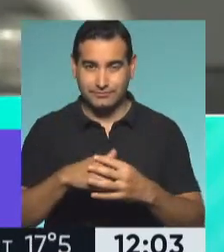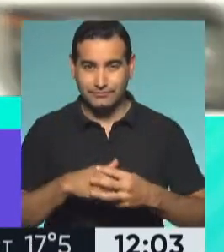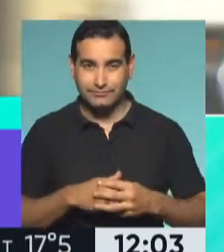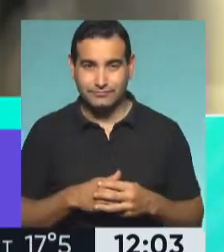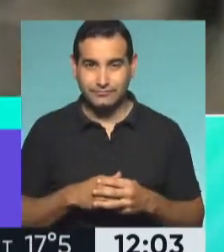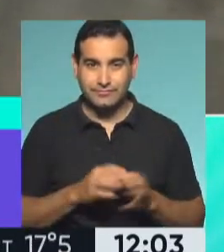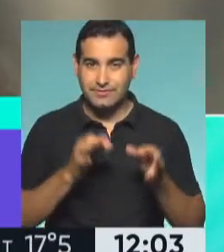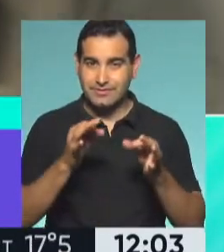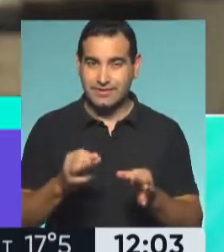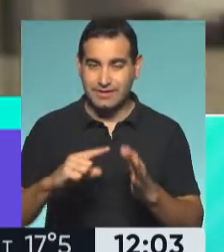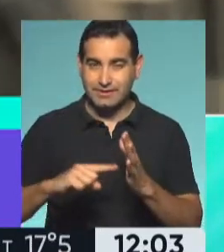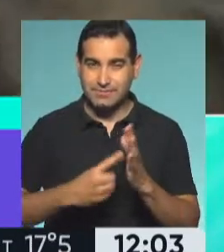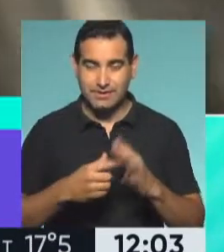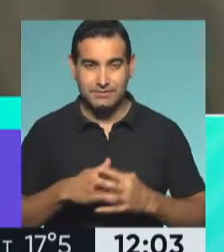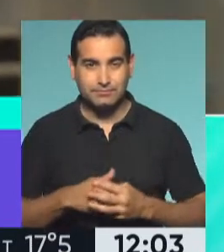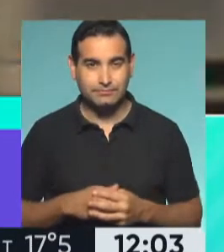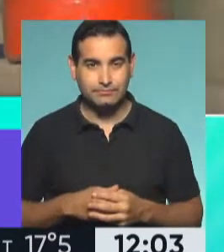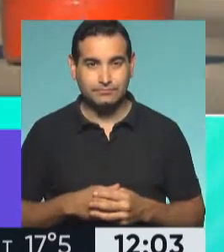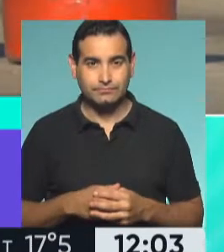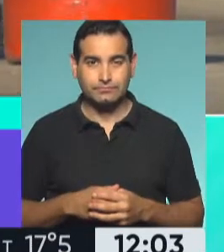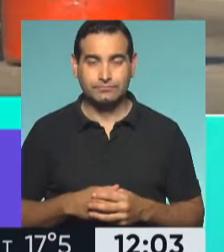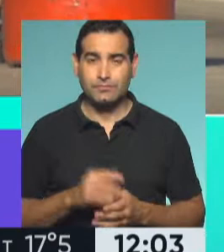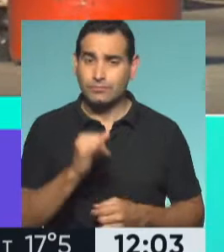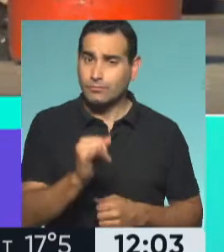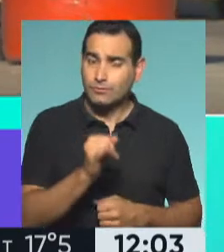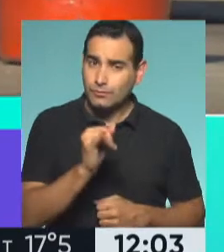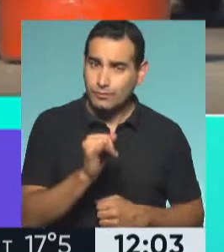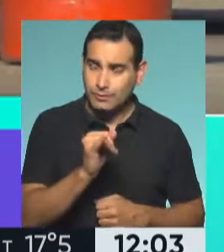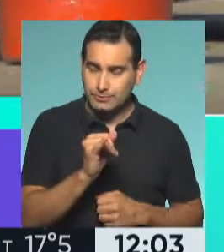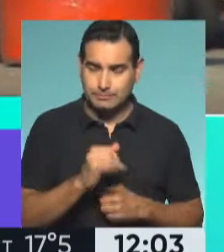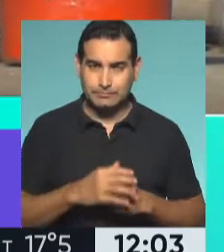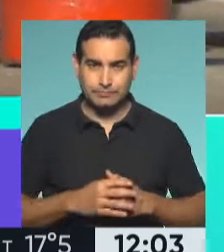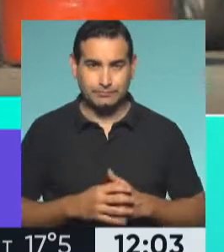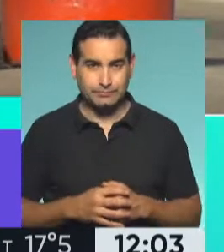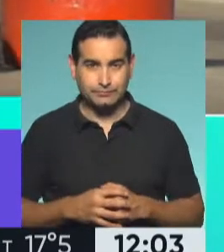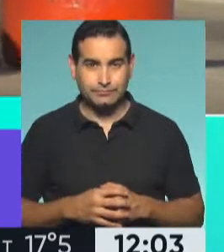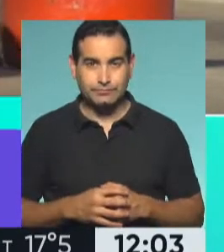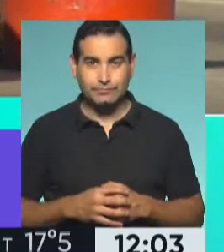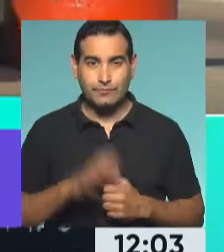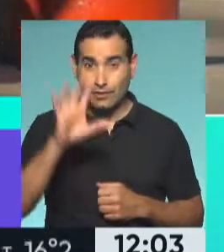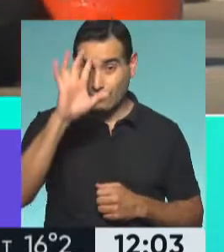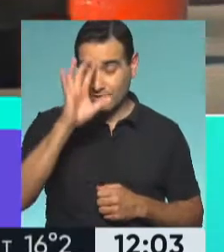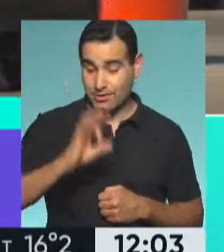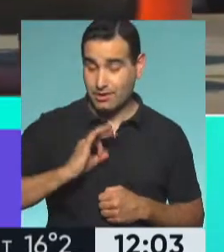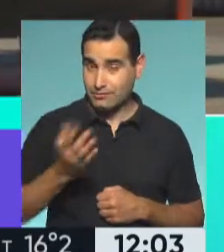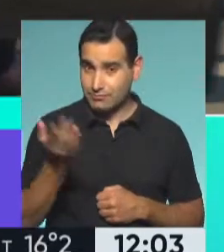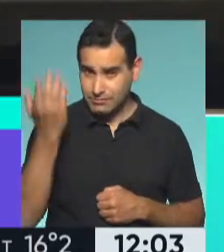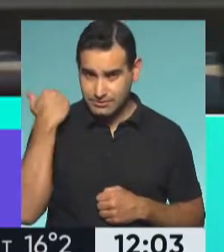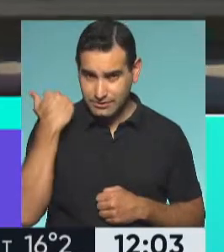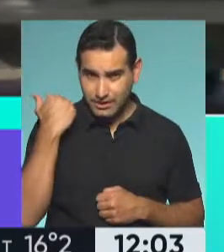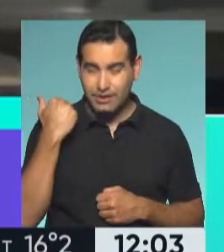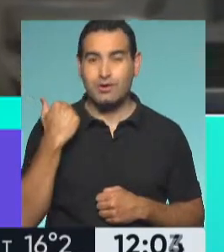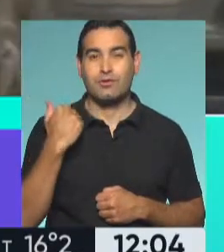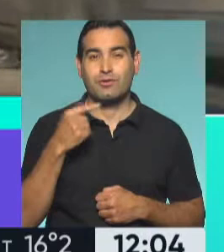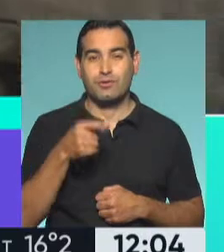aquí hasta esta capital federal. Una particularidad, les cuento, Pablo y Verónica, recuerdan que el año pasado nosotros nos adentrábamos en